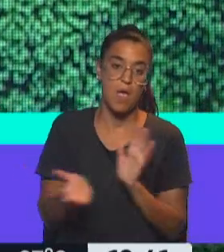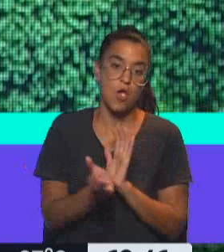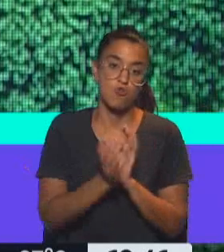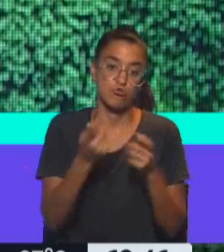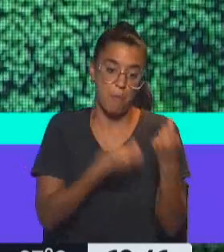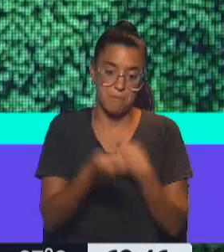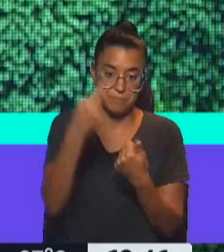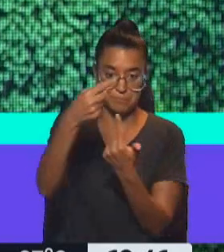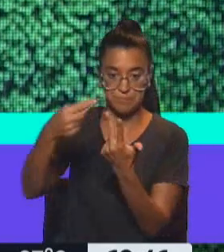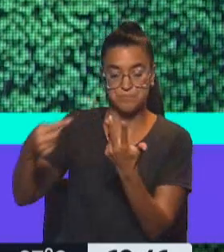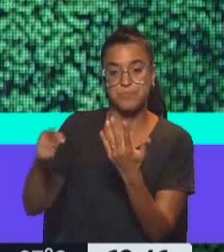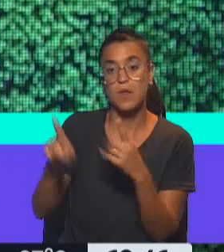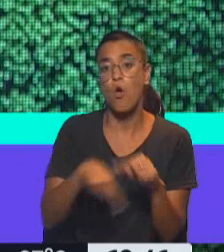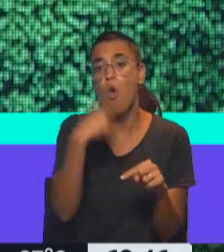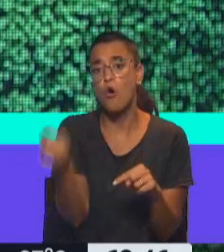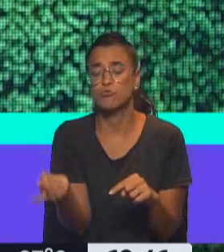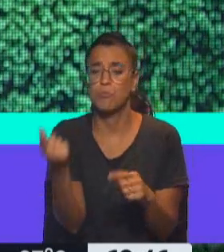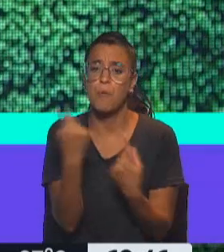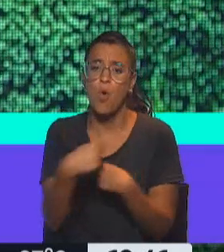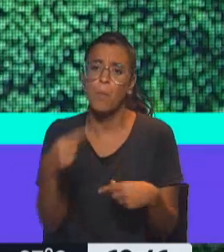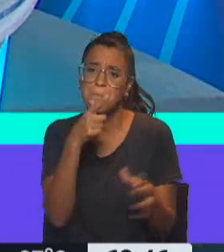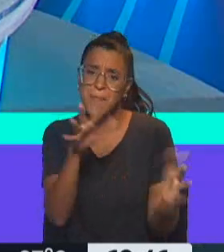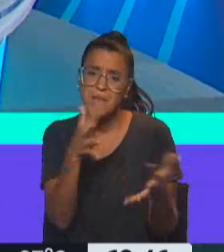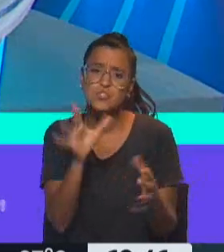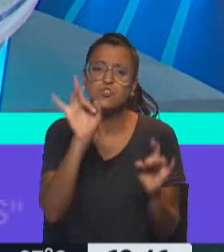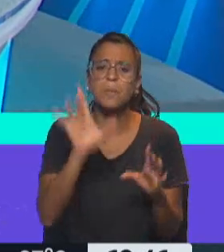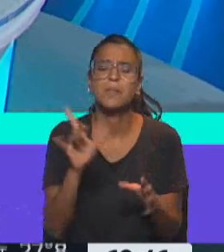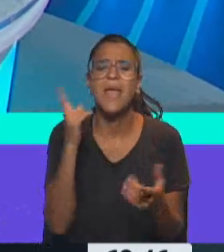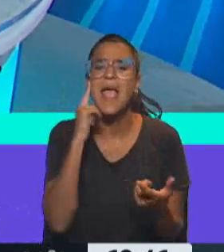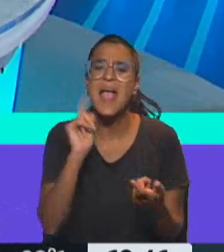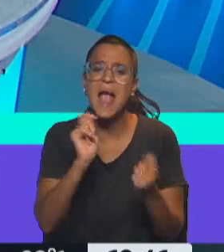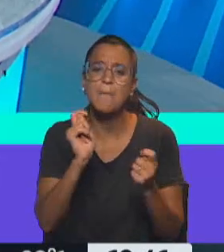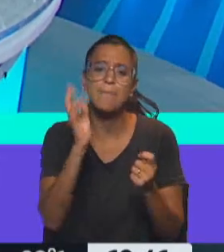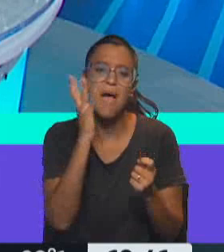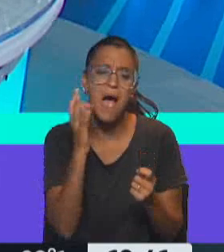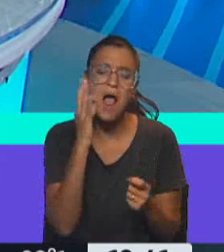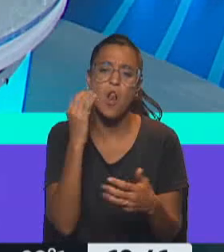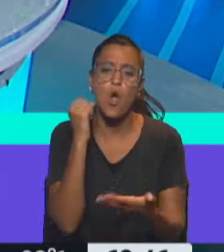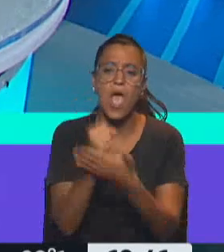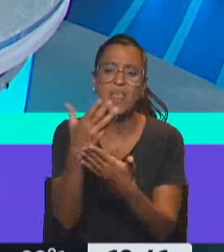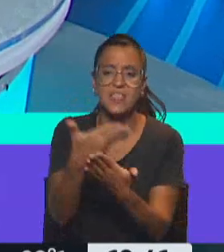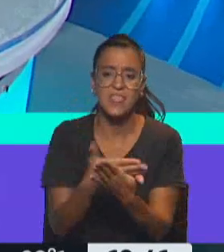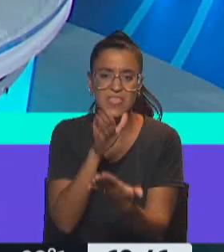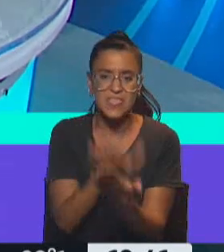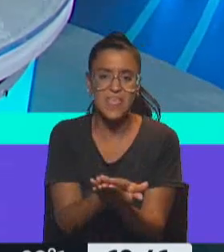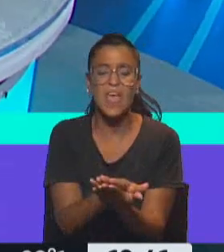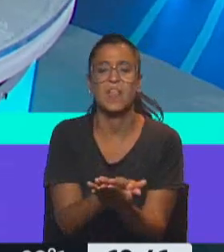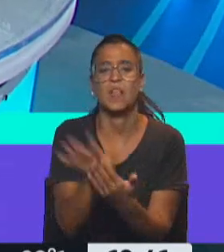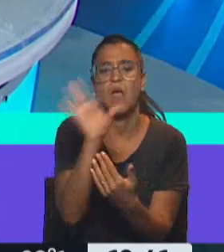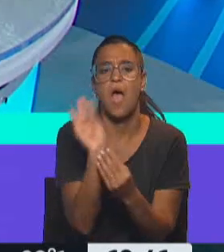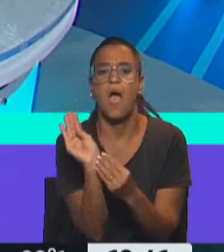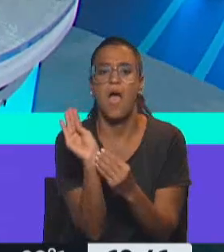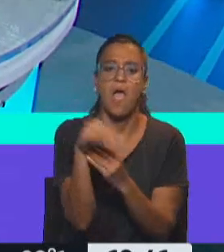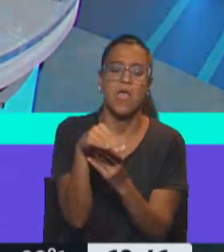comercio. Aparece luego un producto similar, simplemente con alguna modificación, o en la etiqueta, que dice agregado de